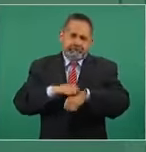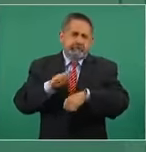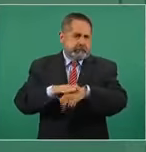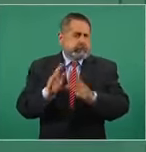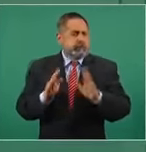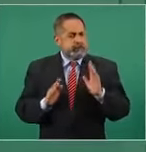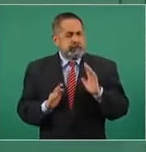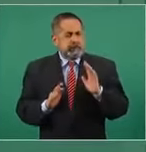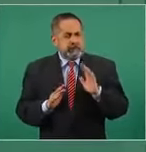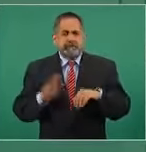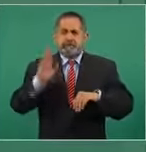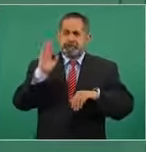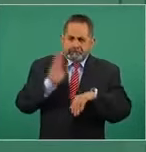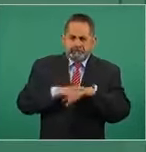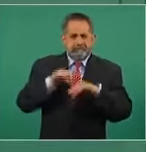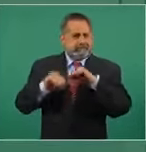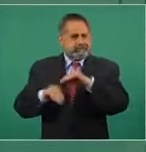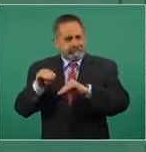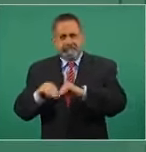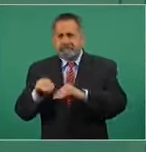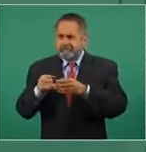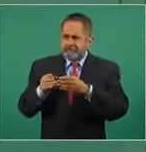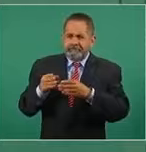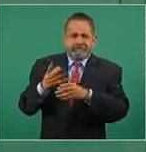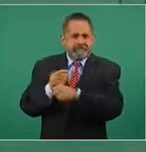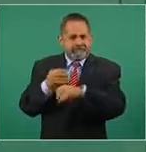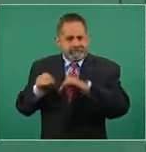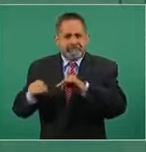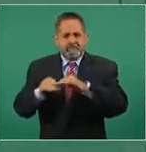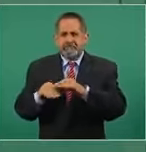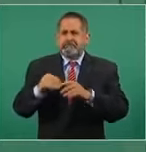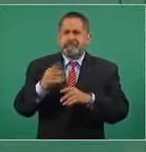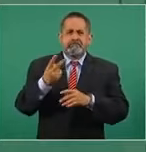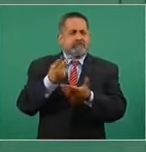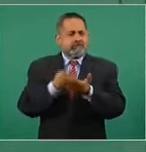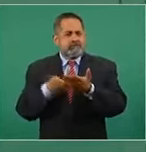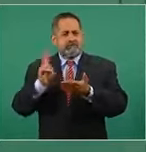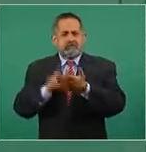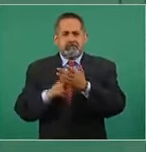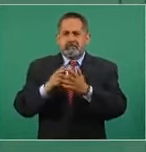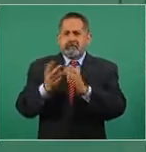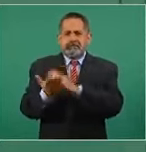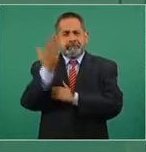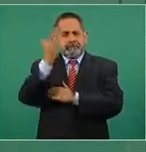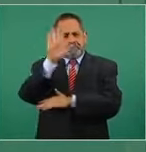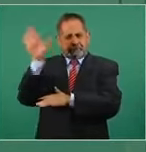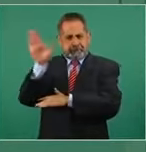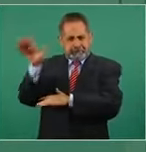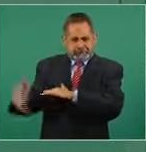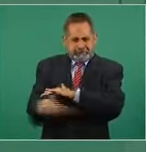Abrir más frentes, trabajar dos, tres turnos,